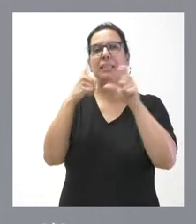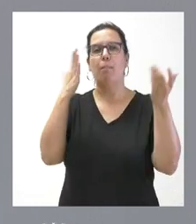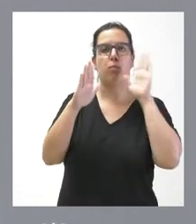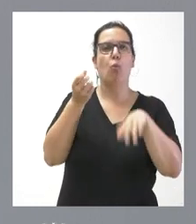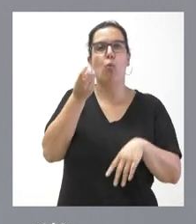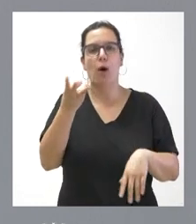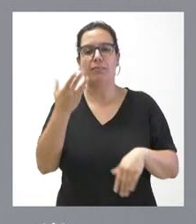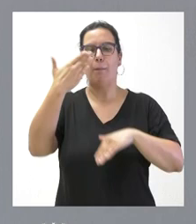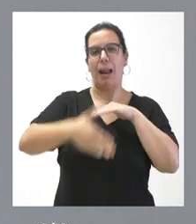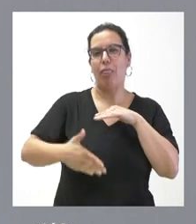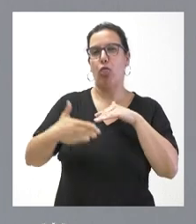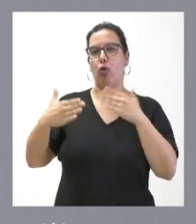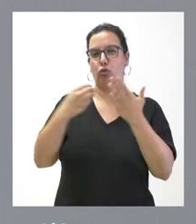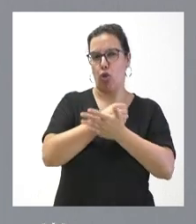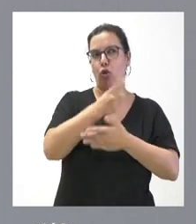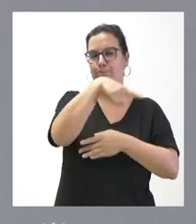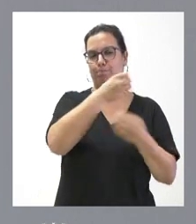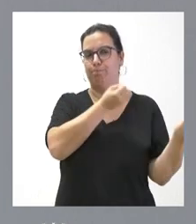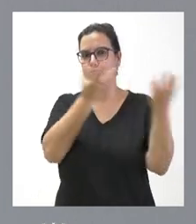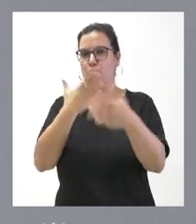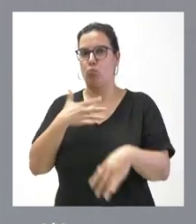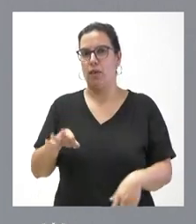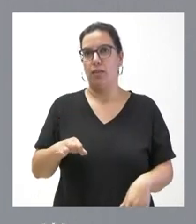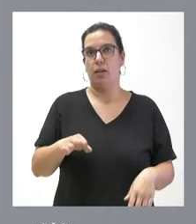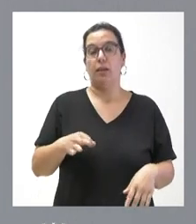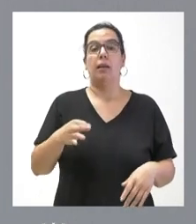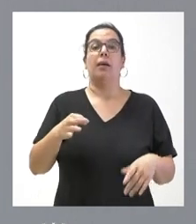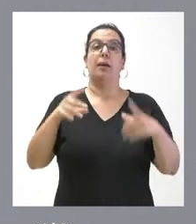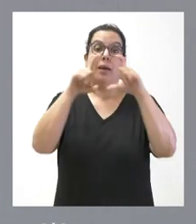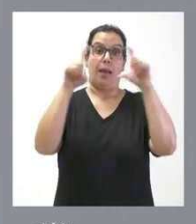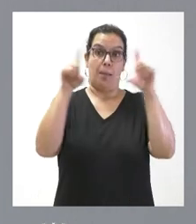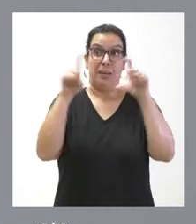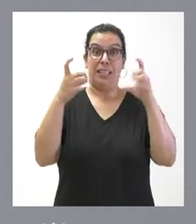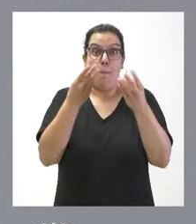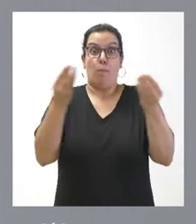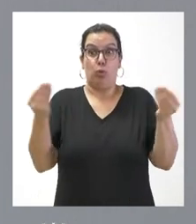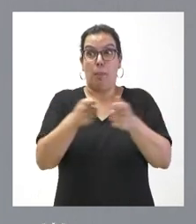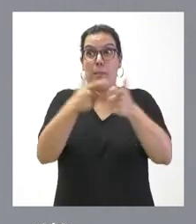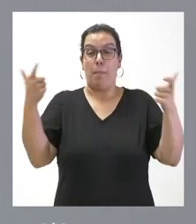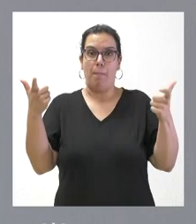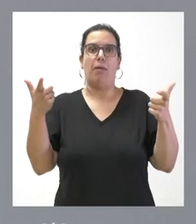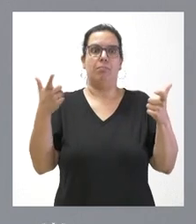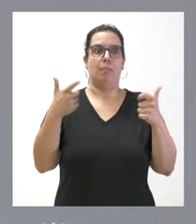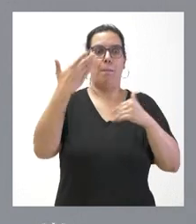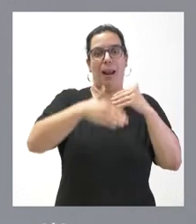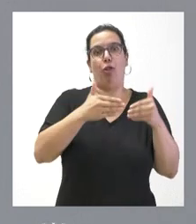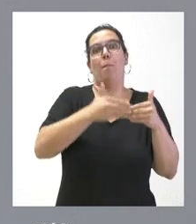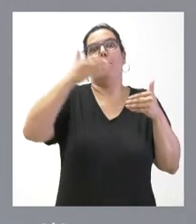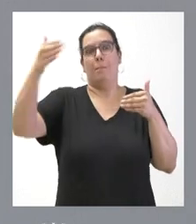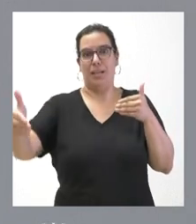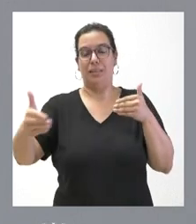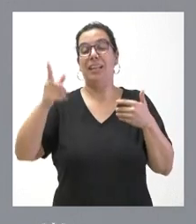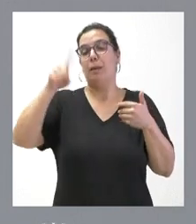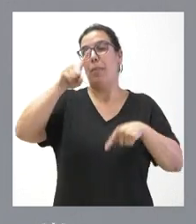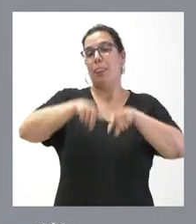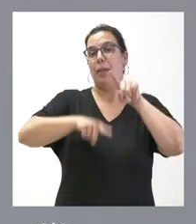de los plazos de resolución. Lógicamente, a más empresas, más plazo, porque hay que analizar todos los elementos. Y también el plazo dependerá, en alguna